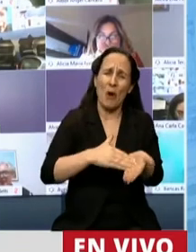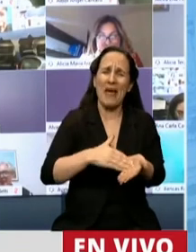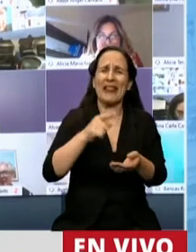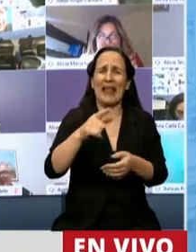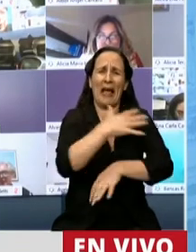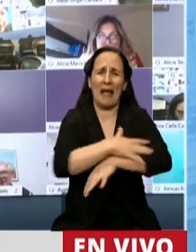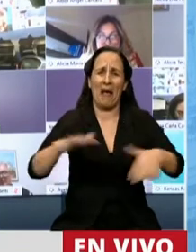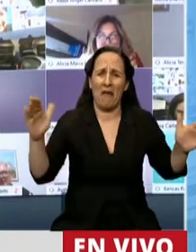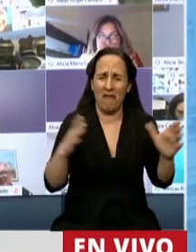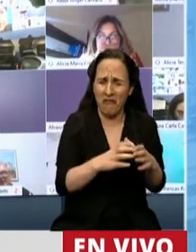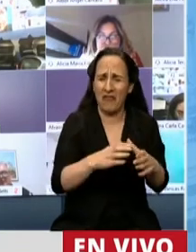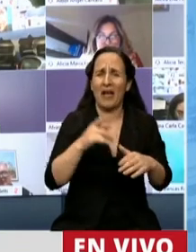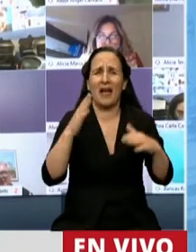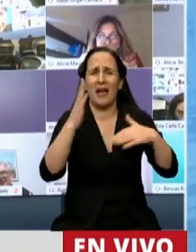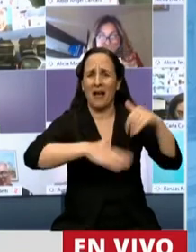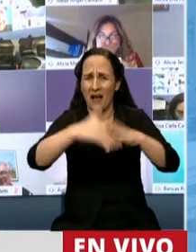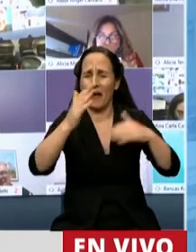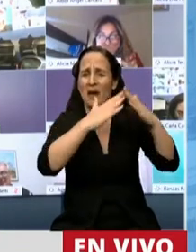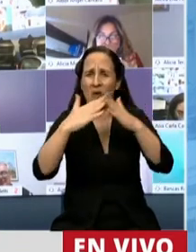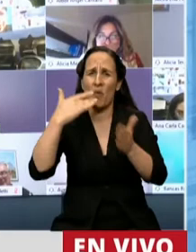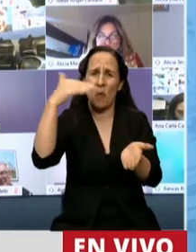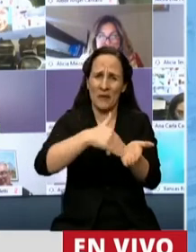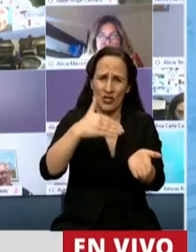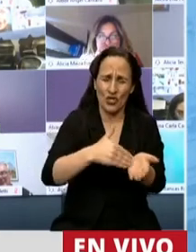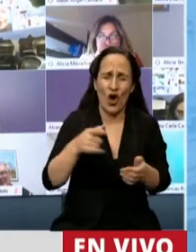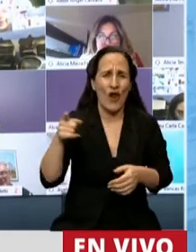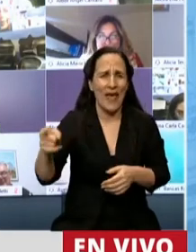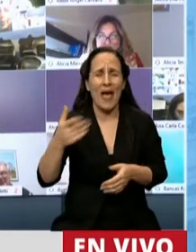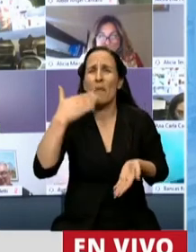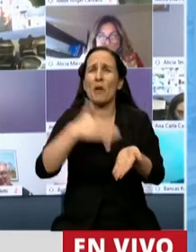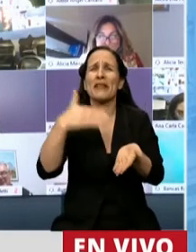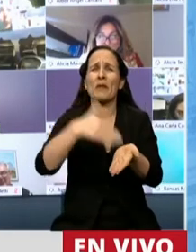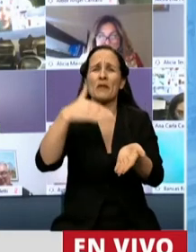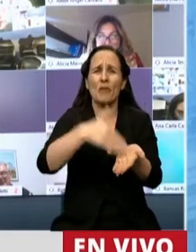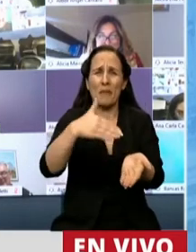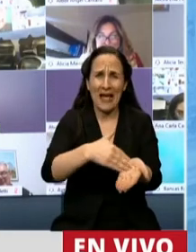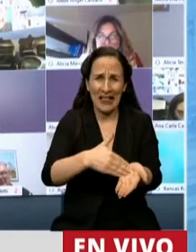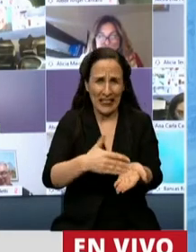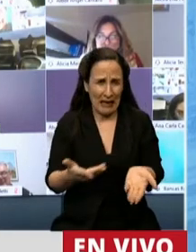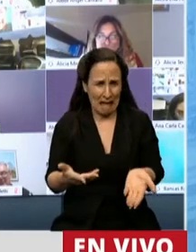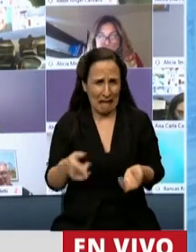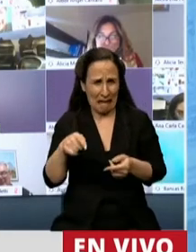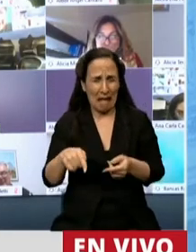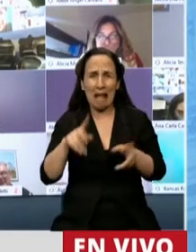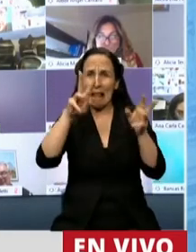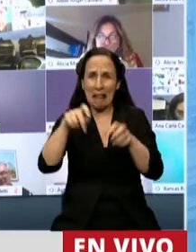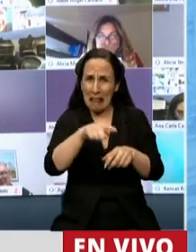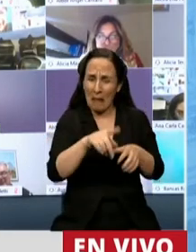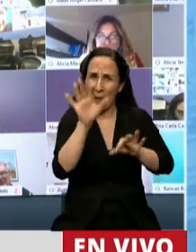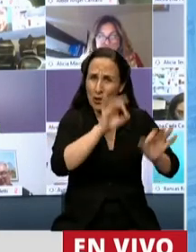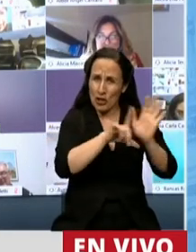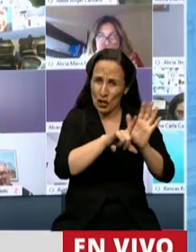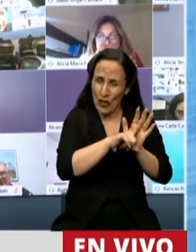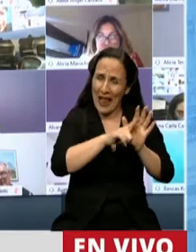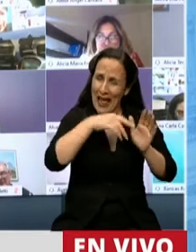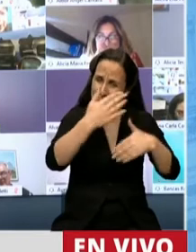cero, un millón de viviendas, haber prometido un montón de cuestiones que estemos, en vez de hablar de economía del conocimiento y sacar